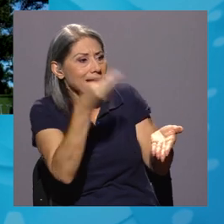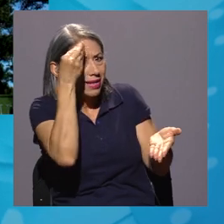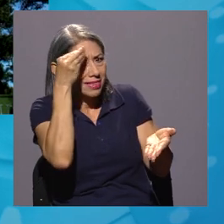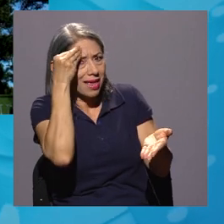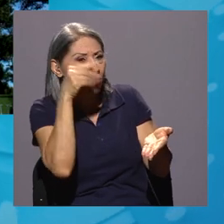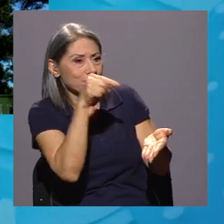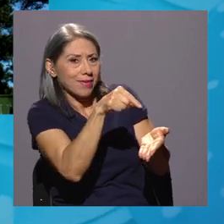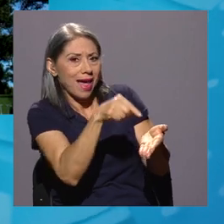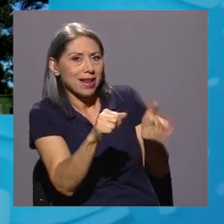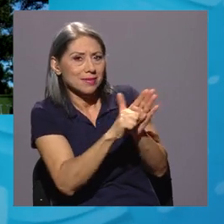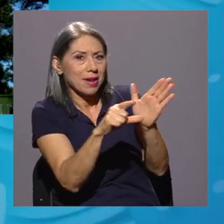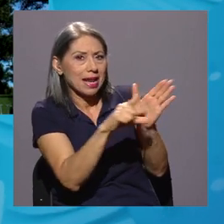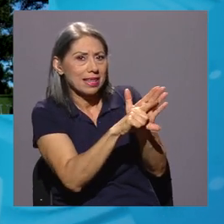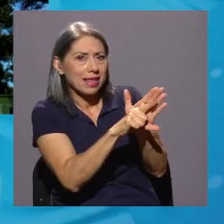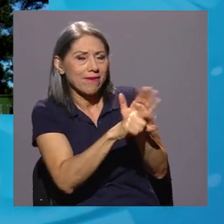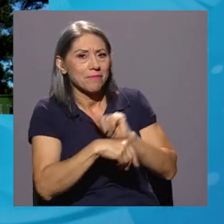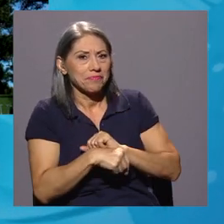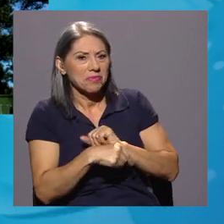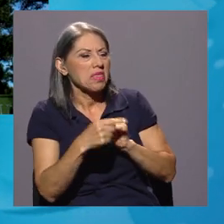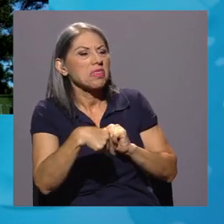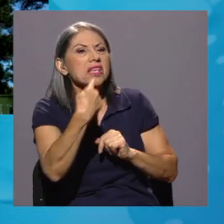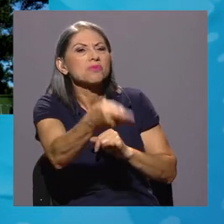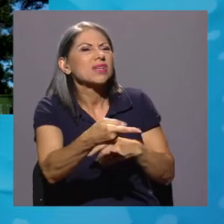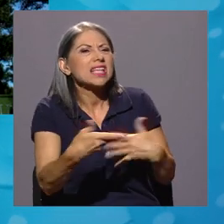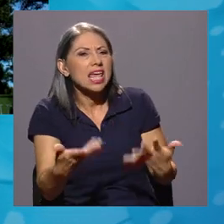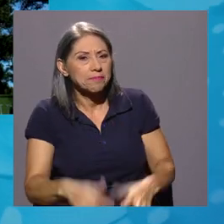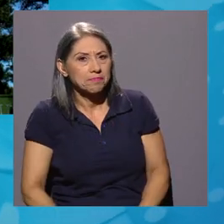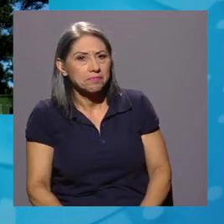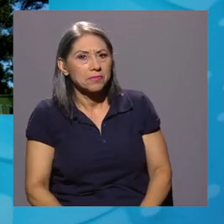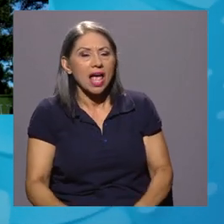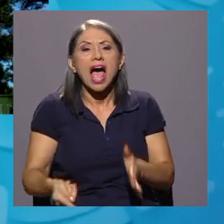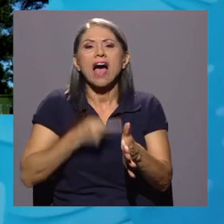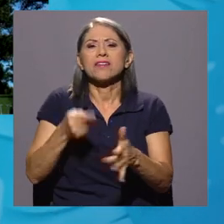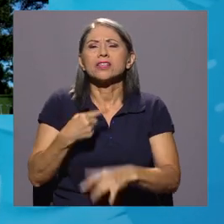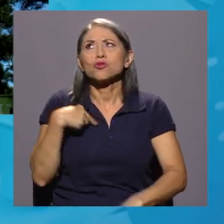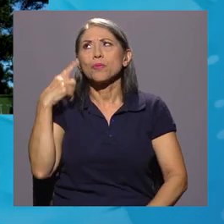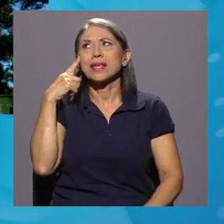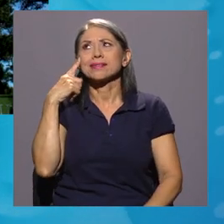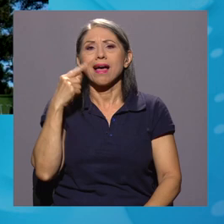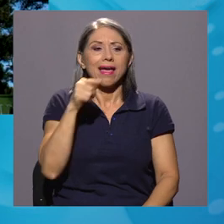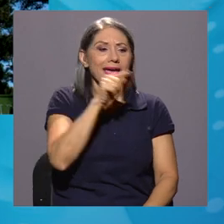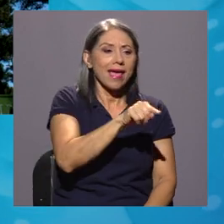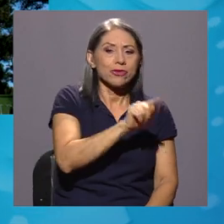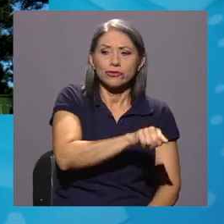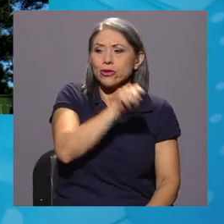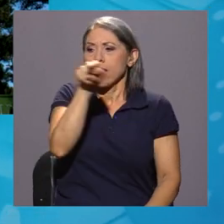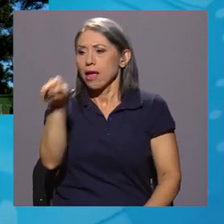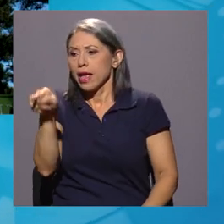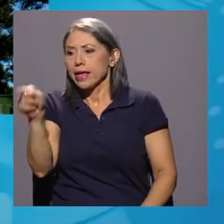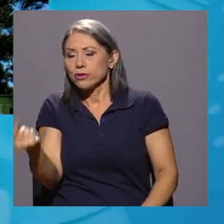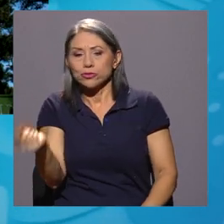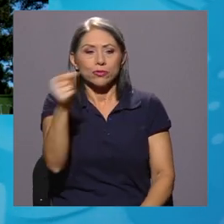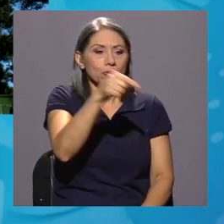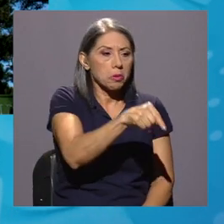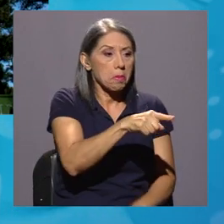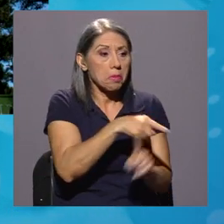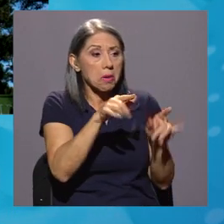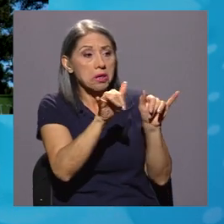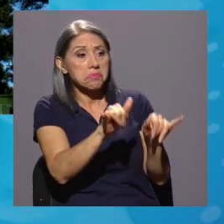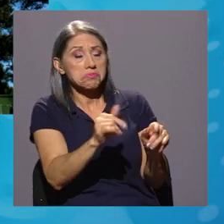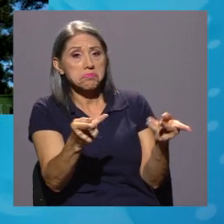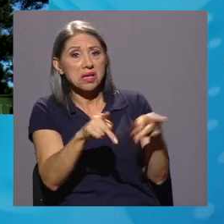piensa, bueno, sí, se desgastan dando criterios y demás, llegan de nuevo a la asamblea y no pasa nada.